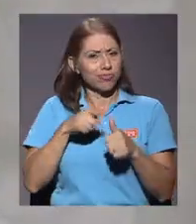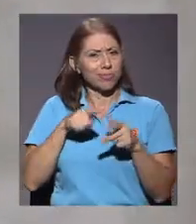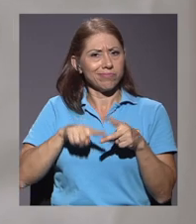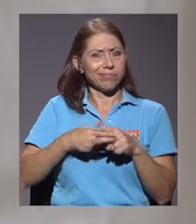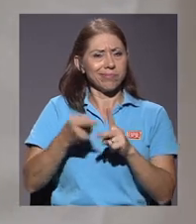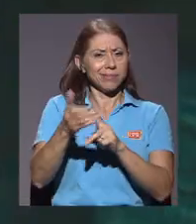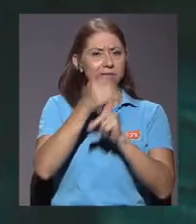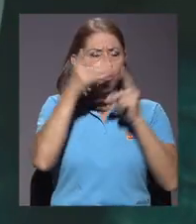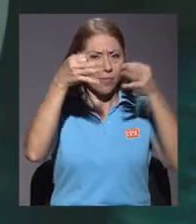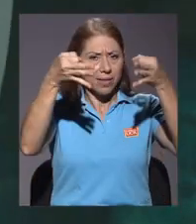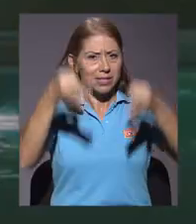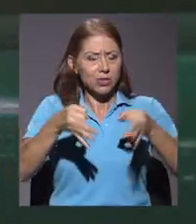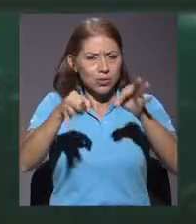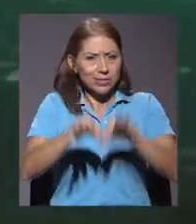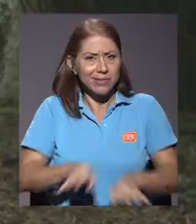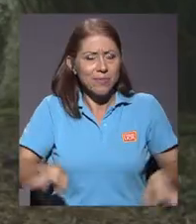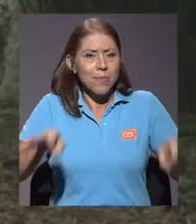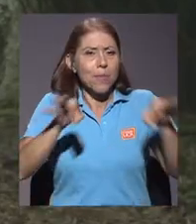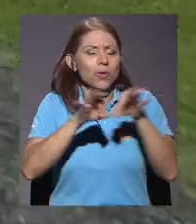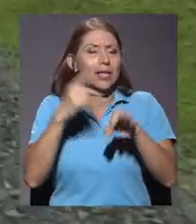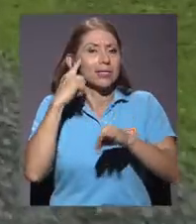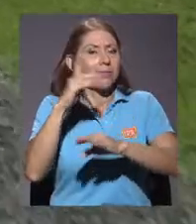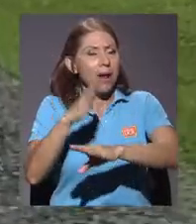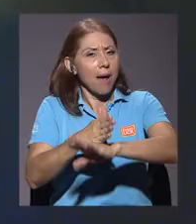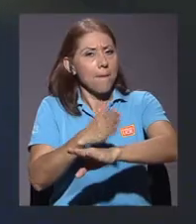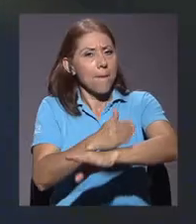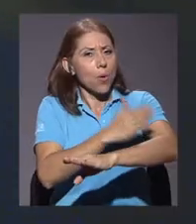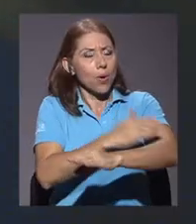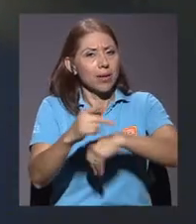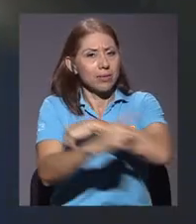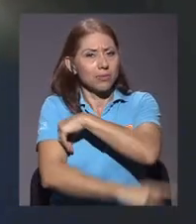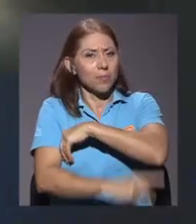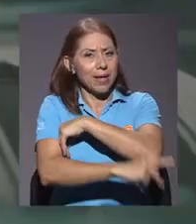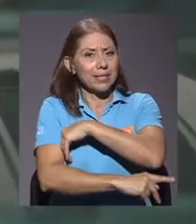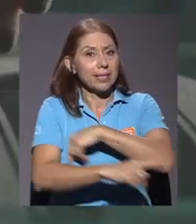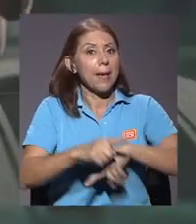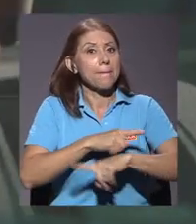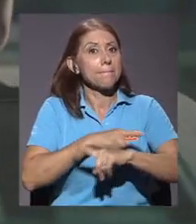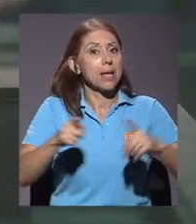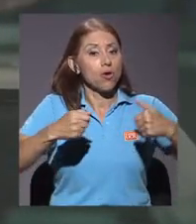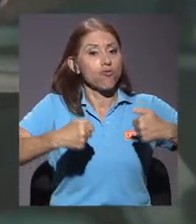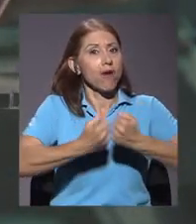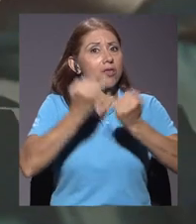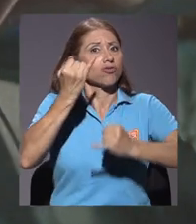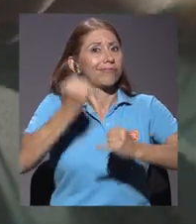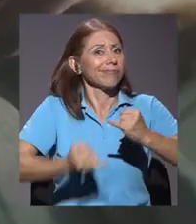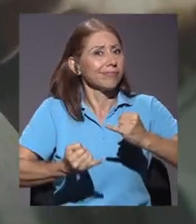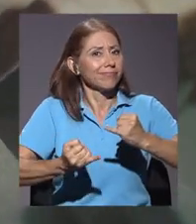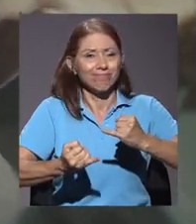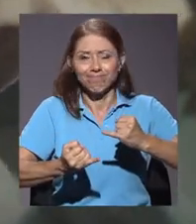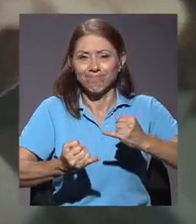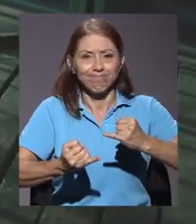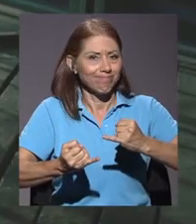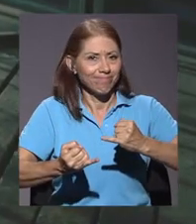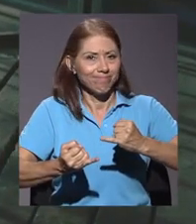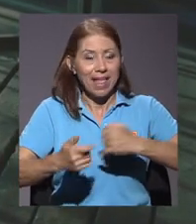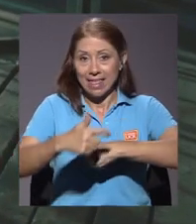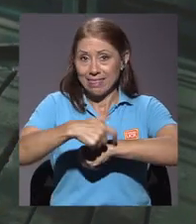sido pioneros en la toma de decisiones claves para el progreso del país. Pero los retos nunca se acaban.